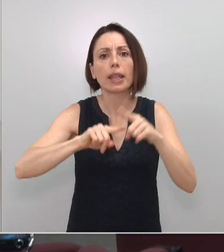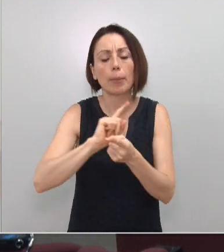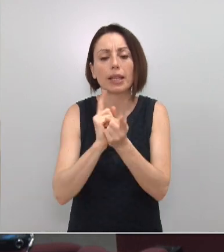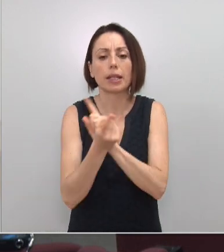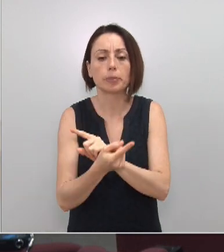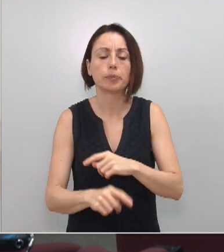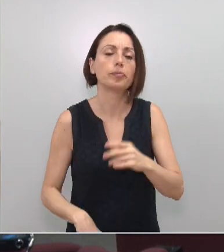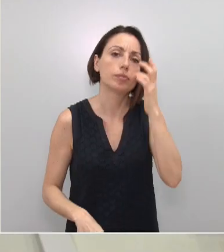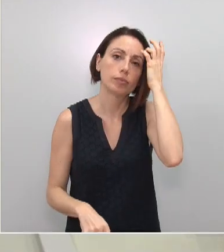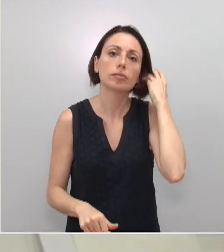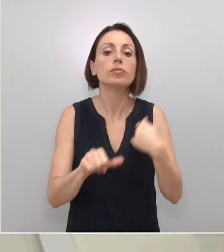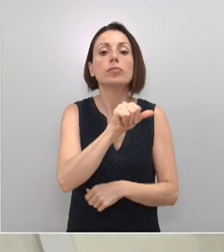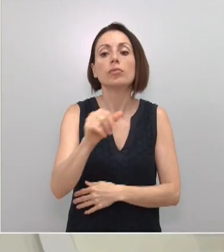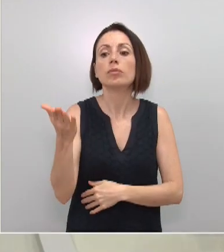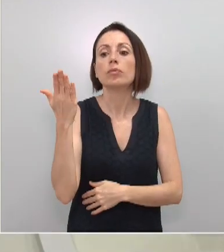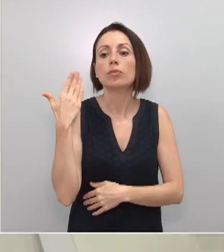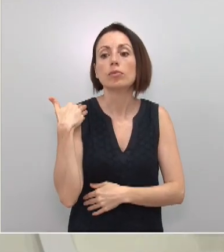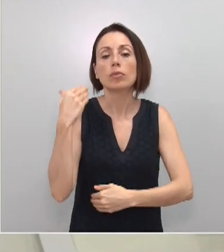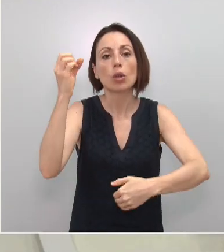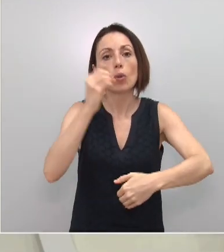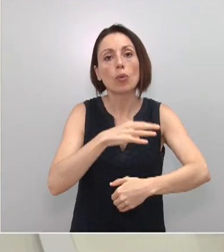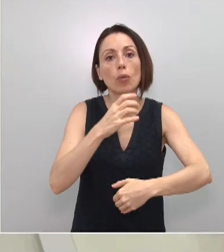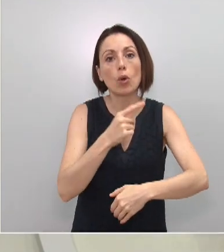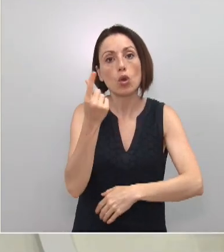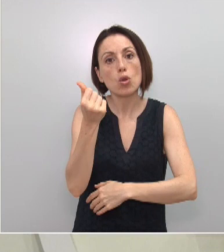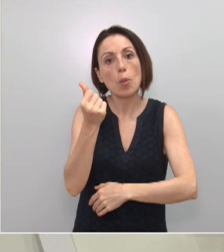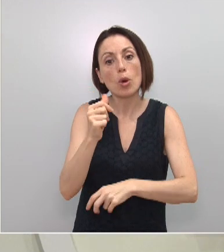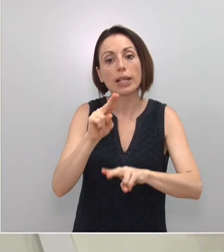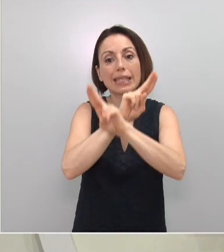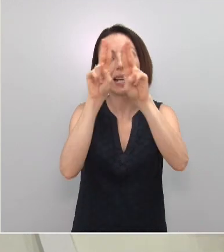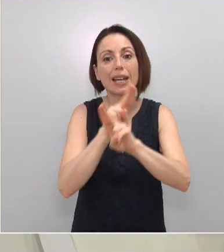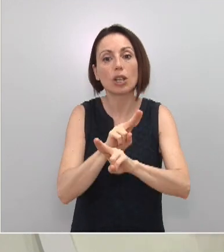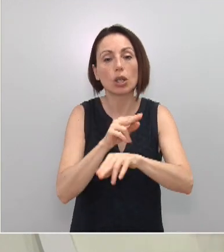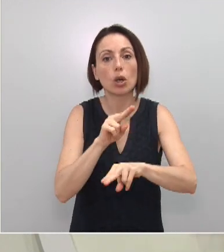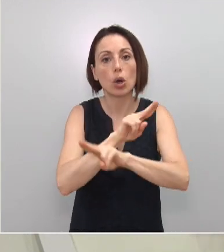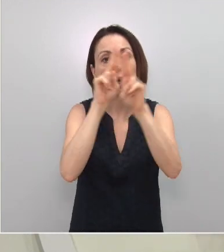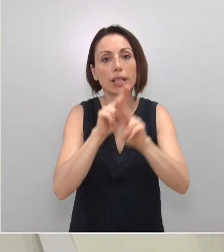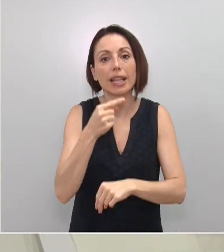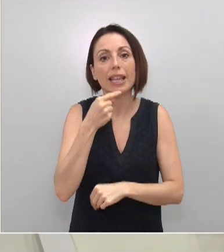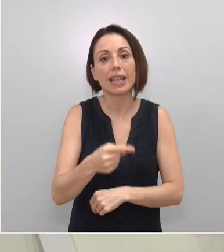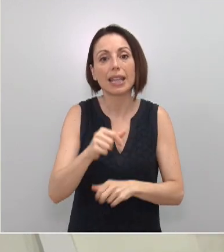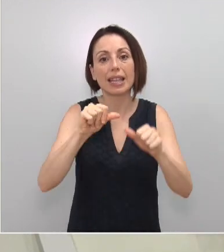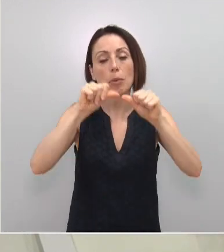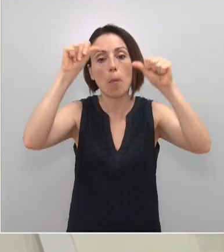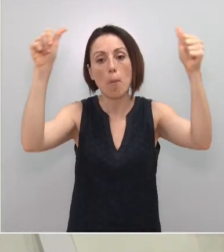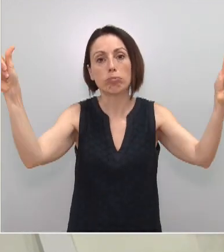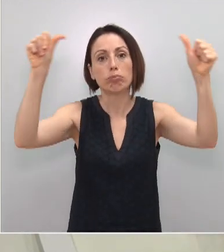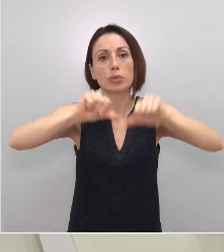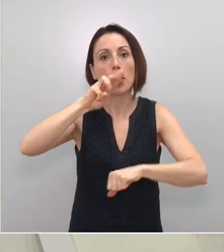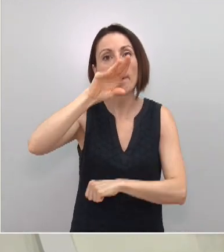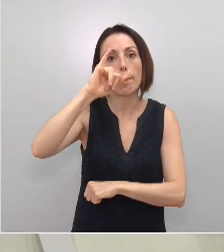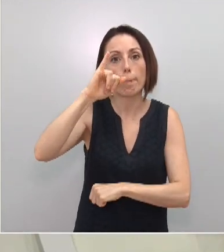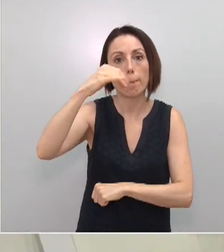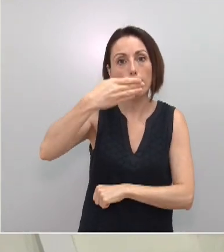previsiones? Bueno, la semana pasada el FMI ya establecía una caída del PIB para España del